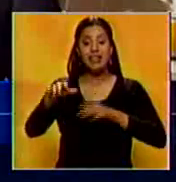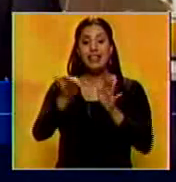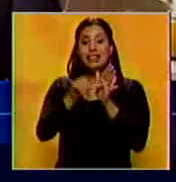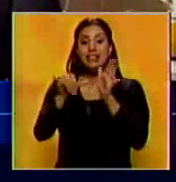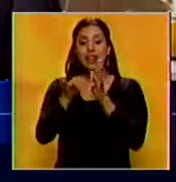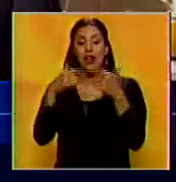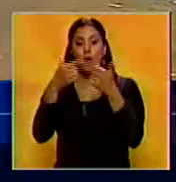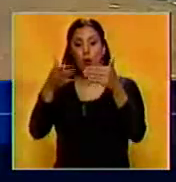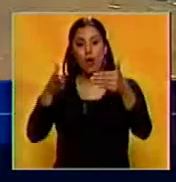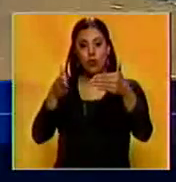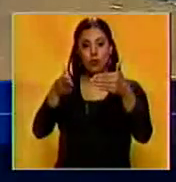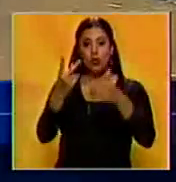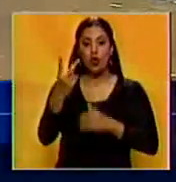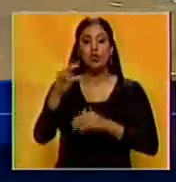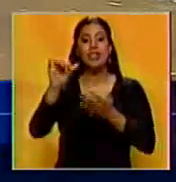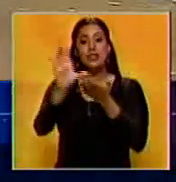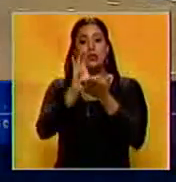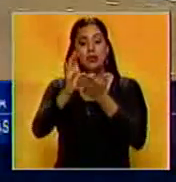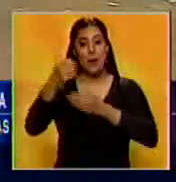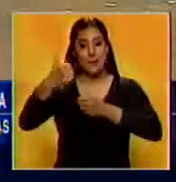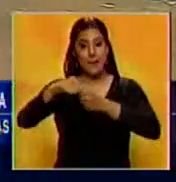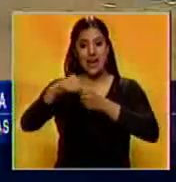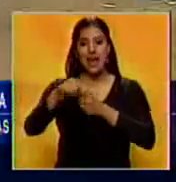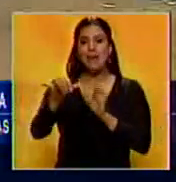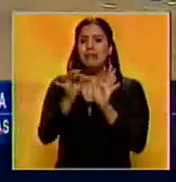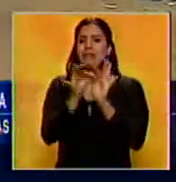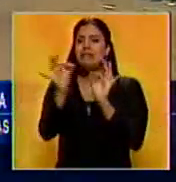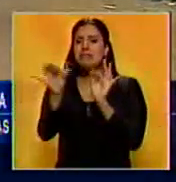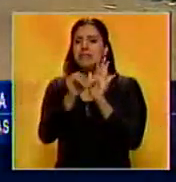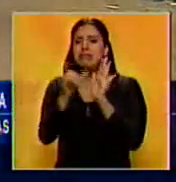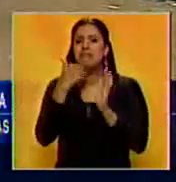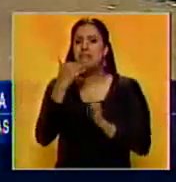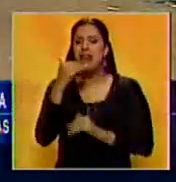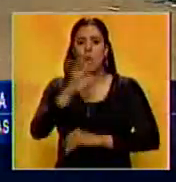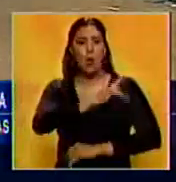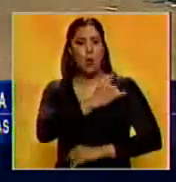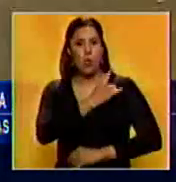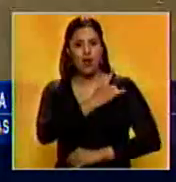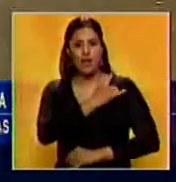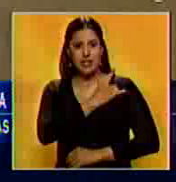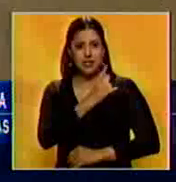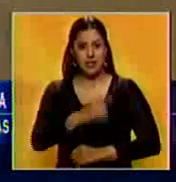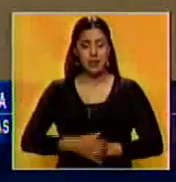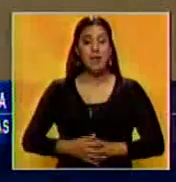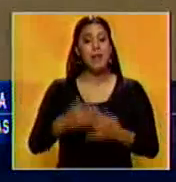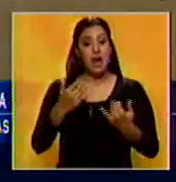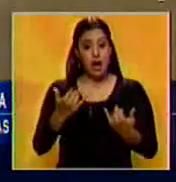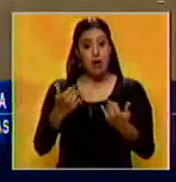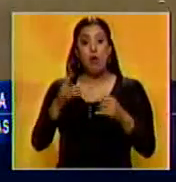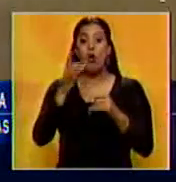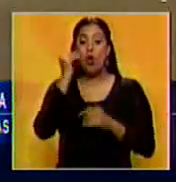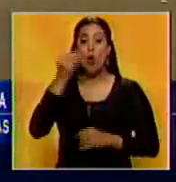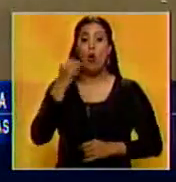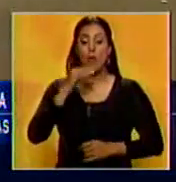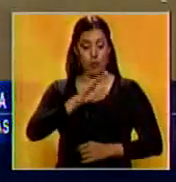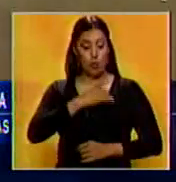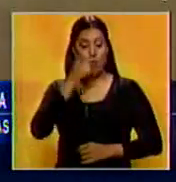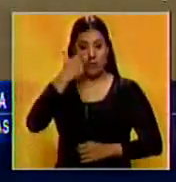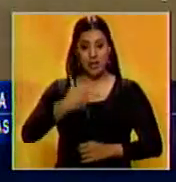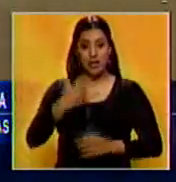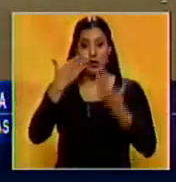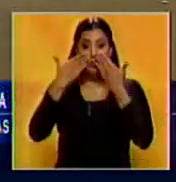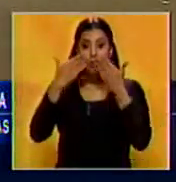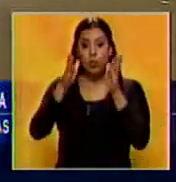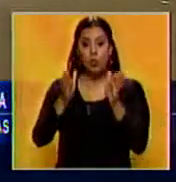prolongación circunvalación 2 de la ciudad de Maracaibo, a pocos metros de la Universidad Dr. Rafael Belloso Chacín, al momento que el joven universitario,